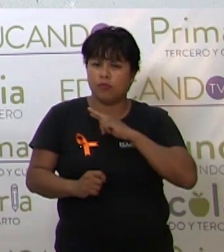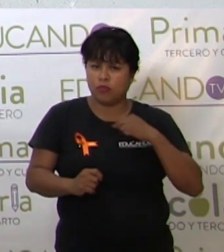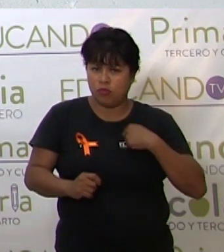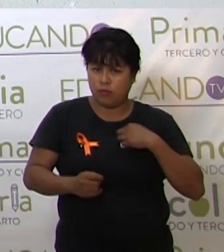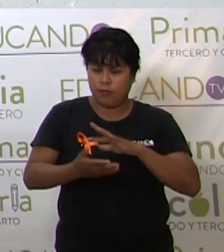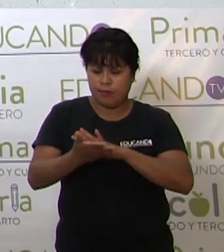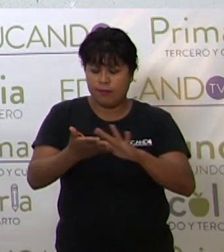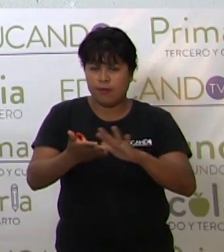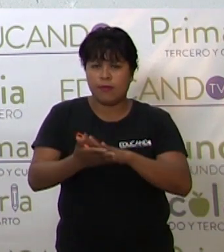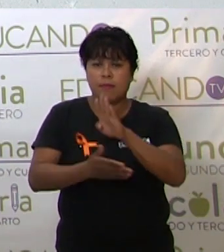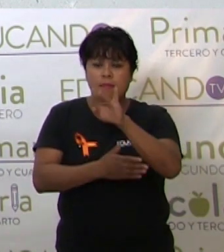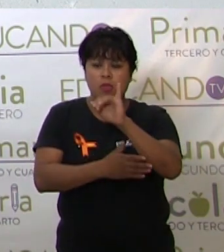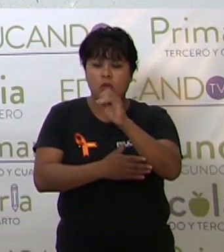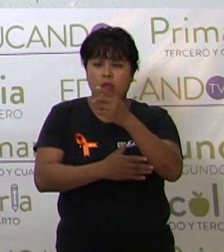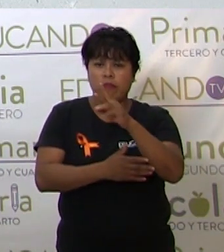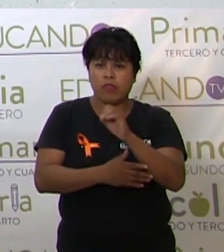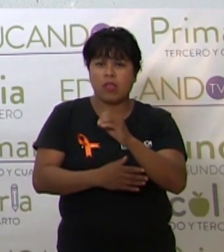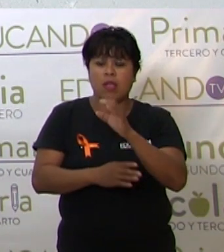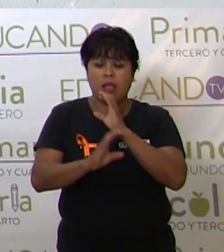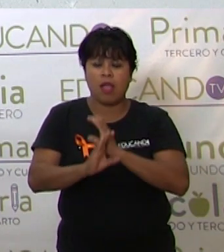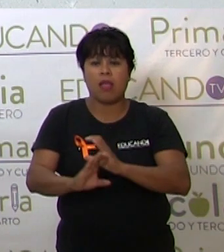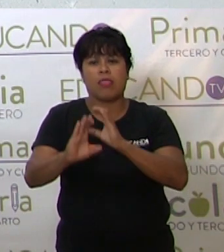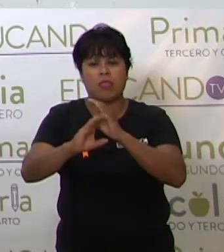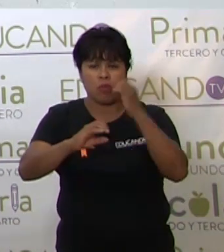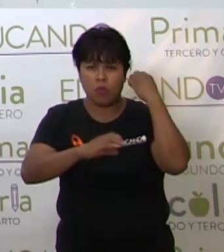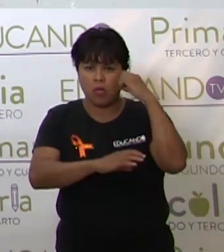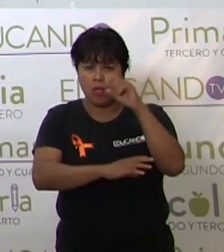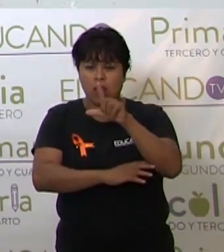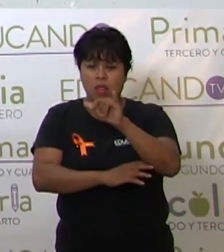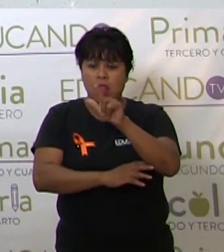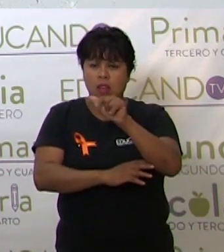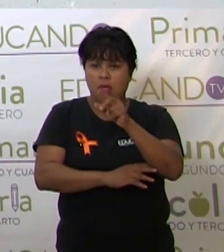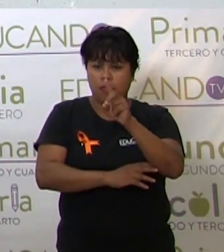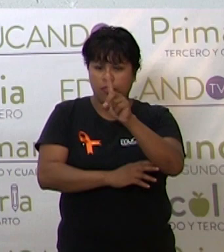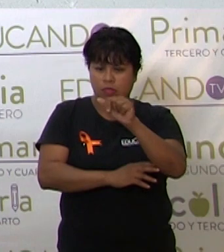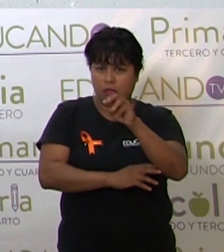la biografía de la cantante oaxaqueña Lila Downs.